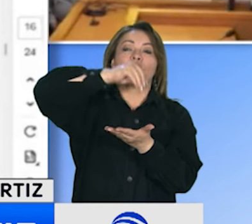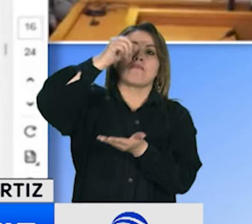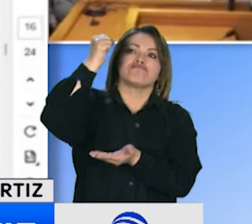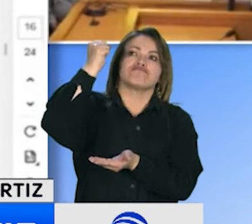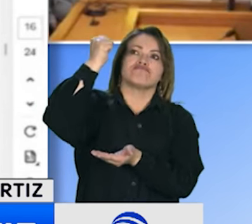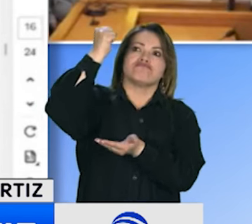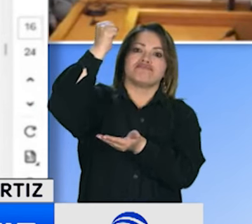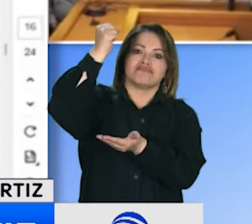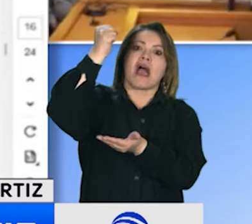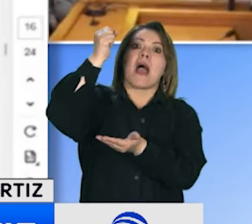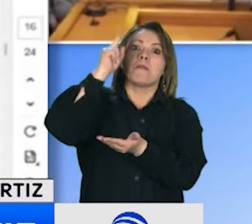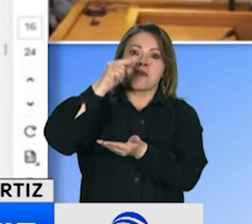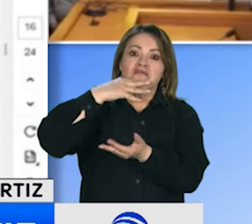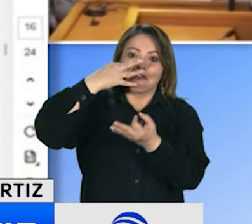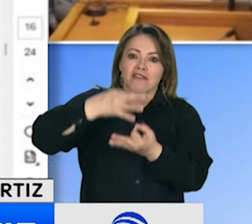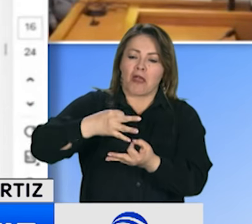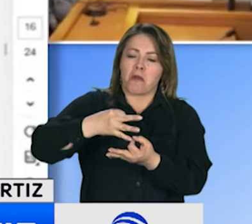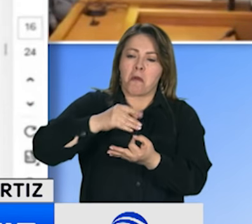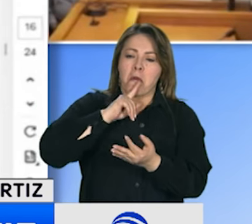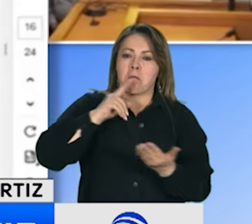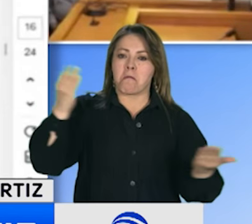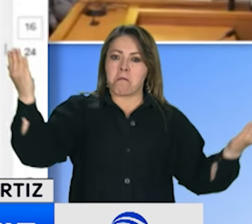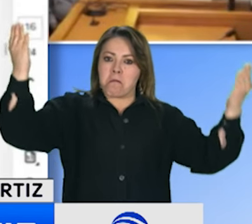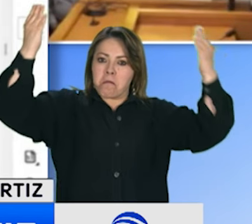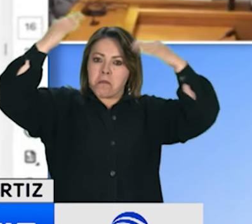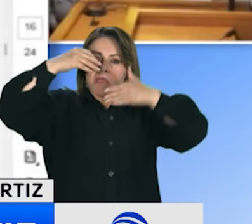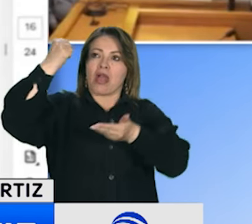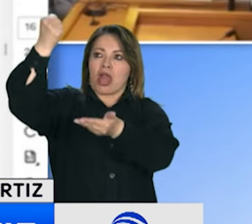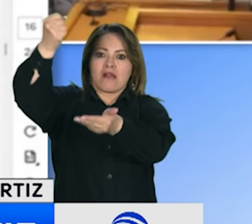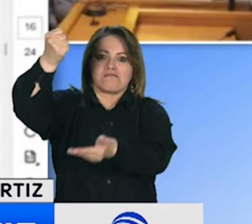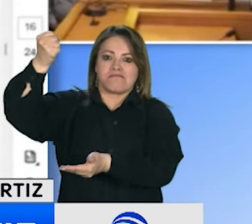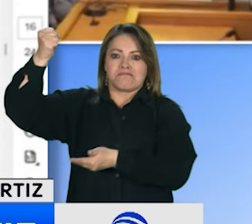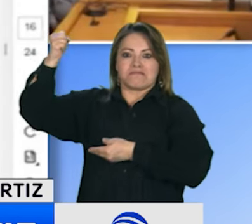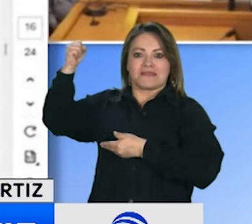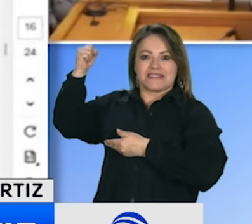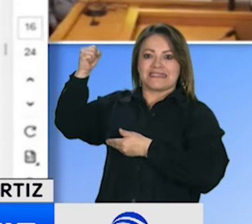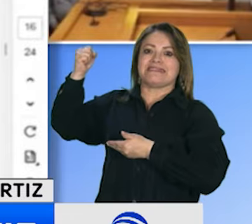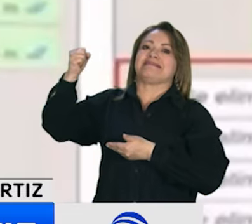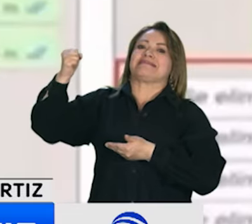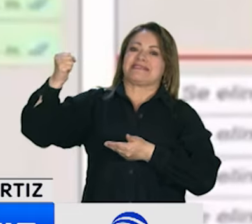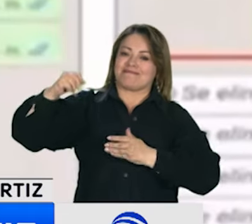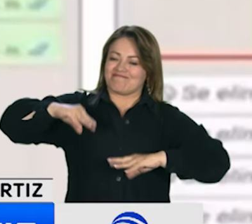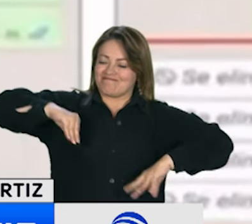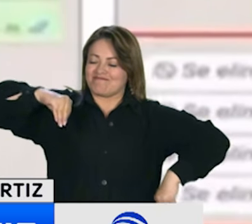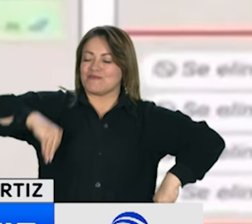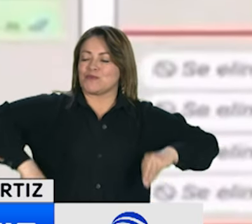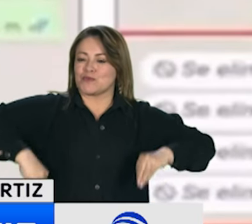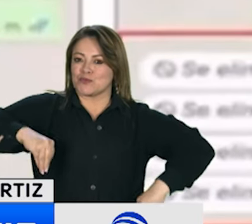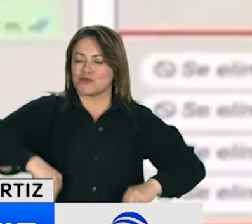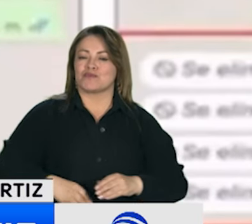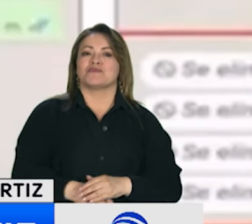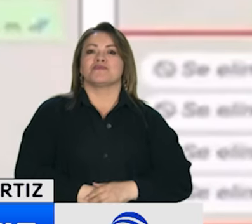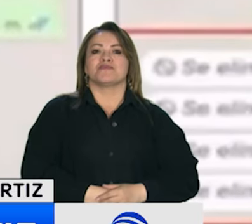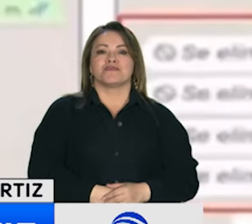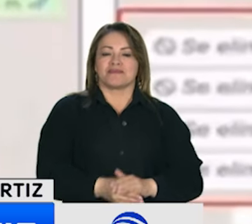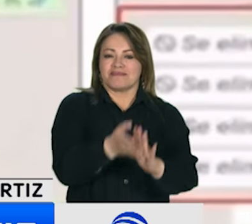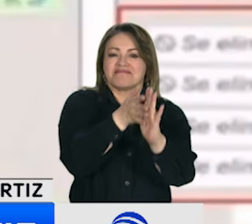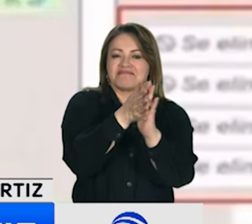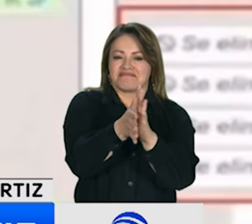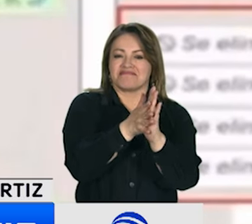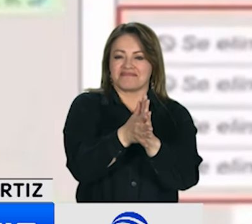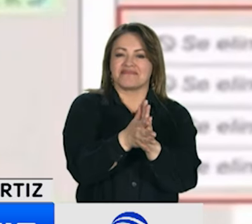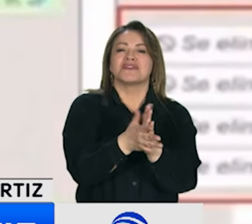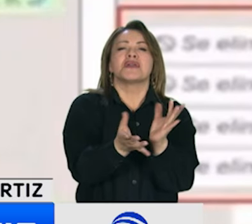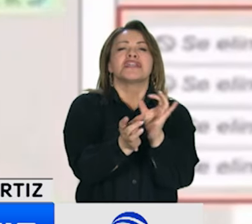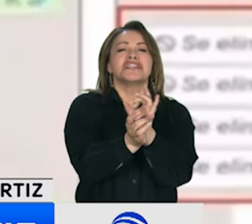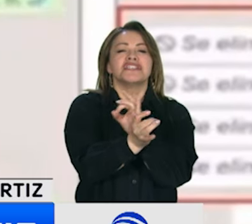gestiones ilícitas que debía llevar a cabo el testigo Olmedo López. Durante la diligencia revelaron chats